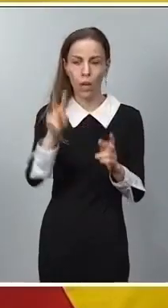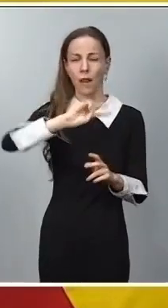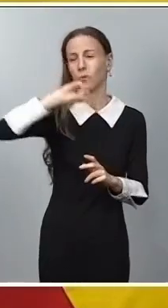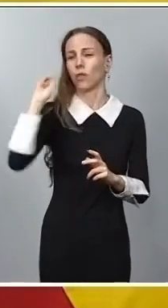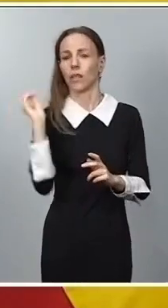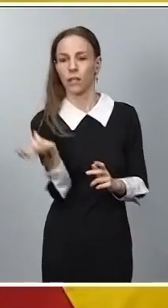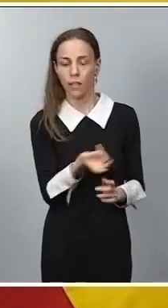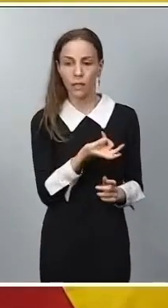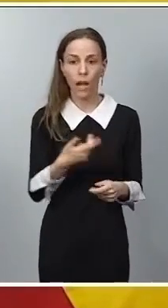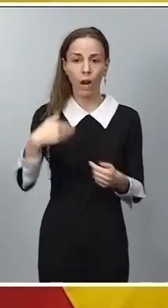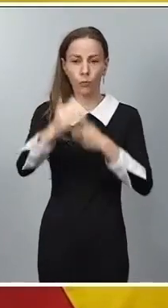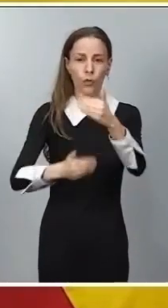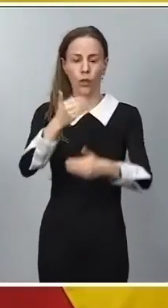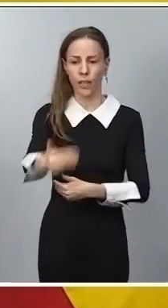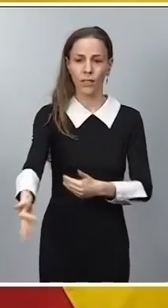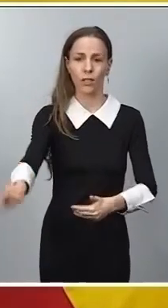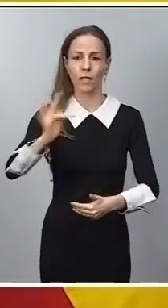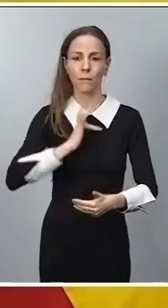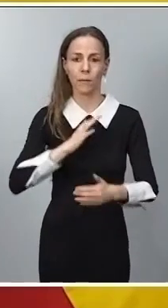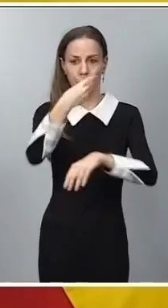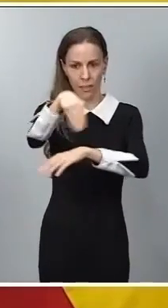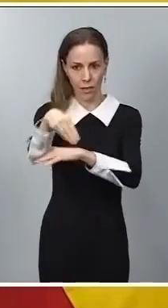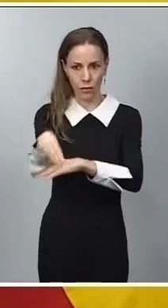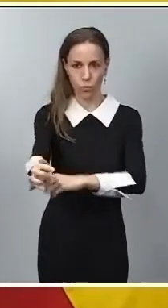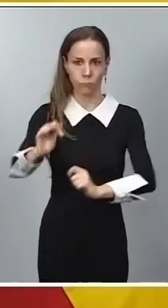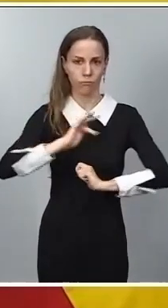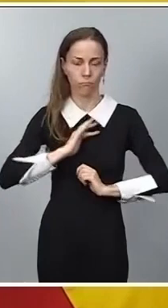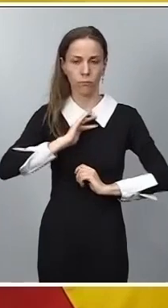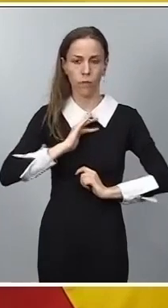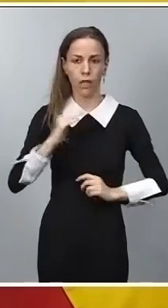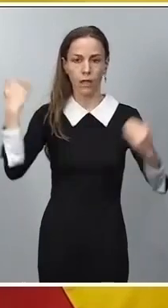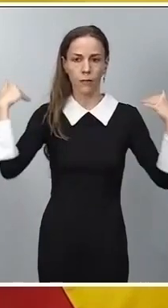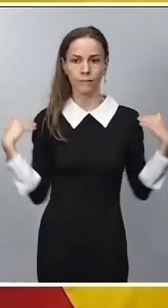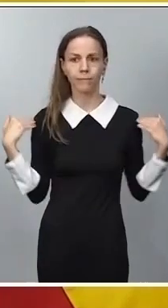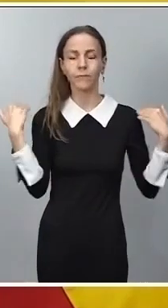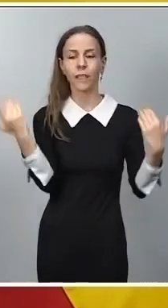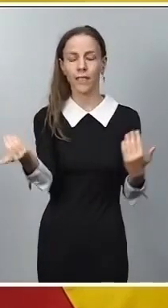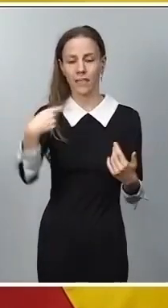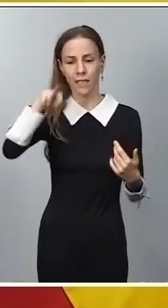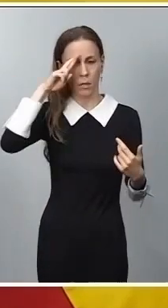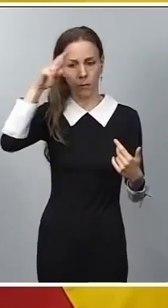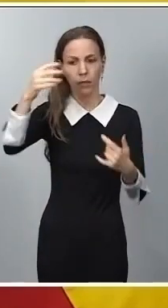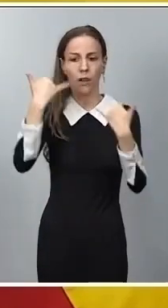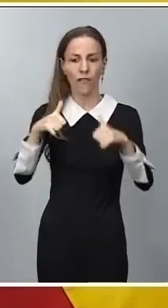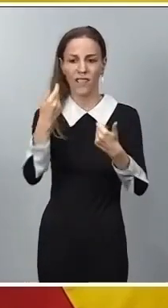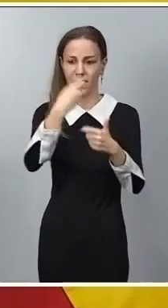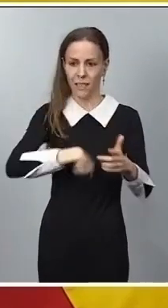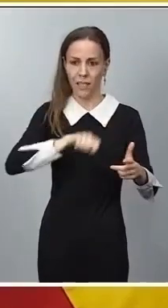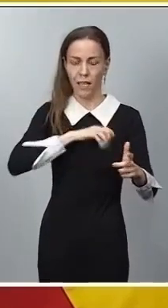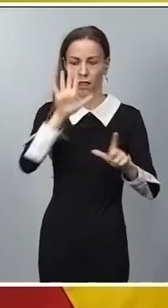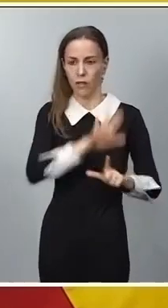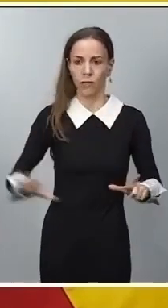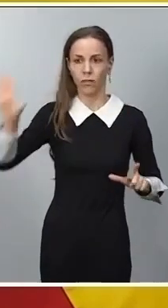al proceso de investidura. Y respeto también a la fiesta nacional. Creo que en ese ámbito, en el desrespeto, todos